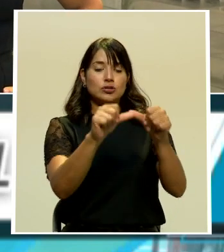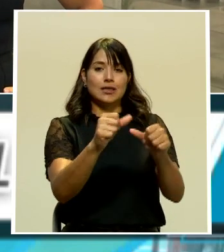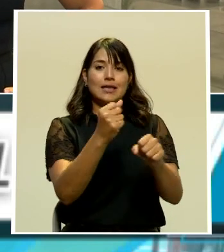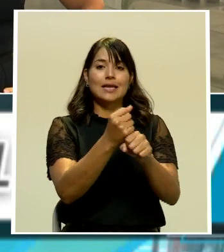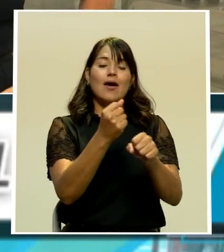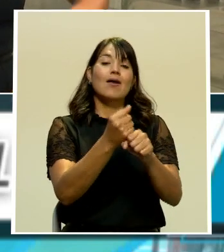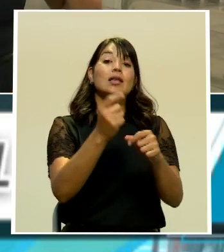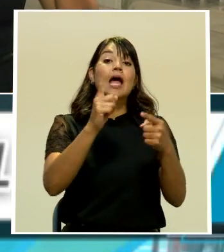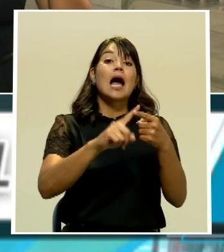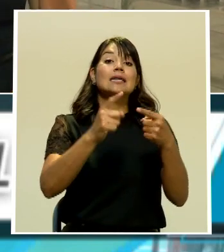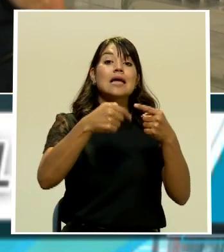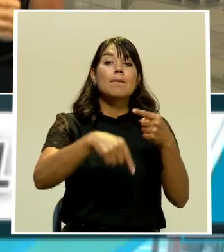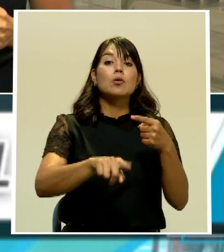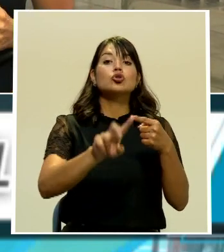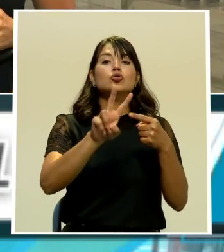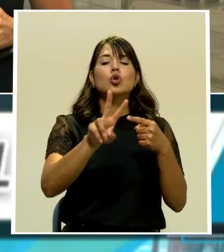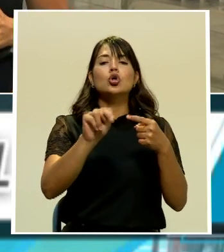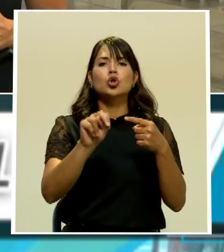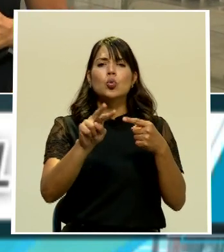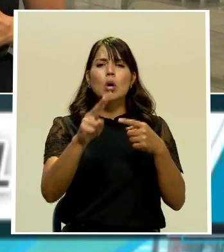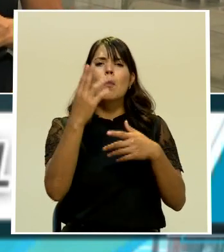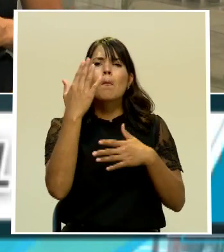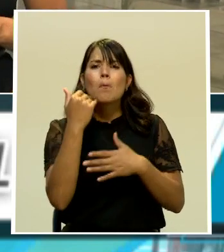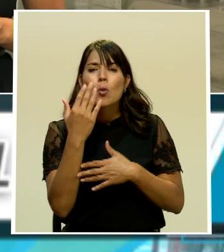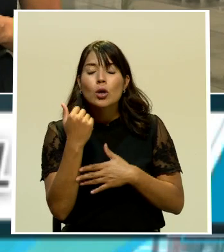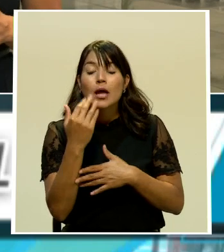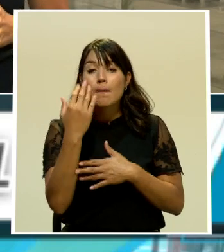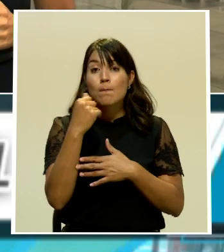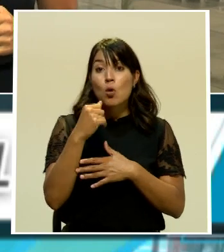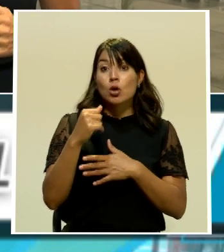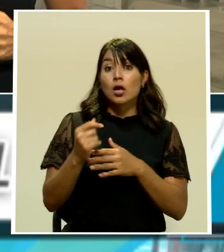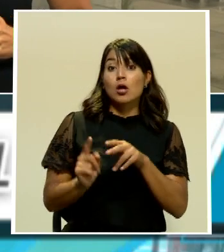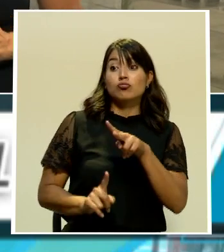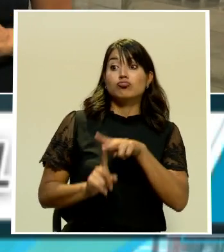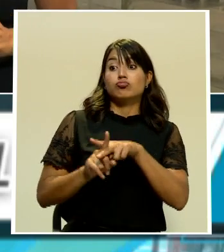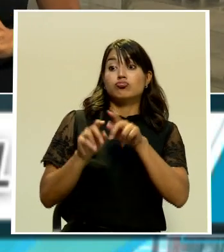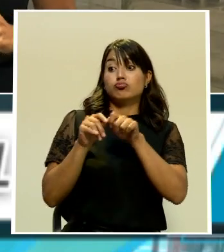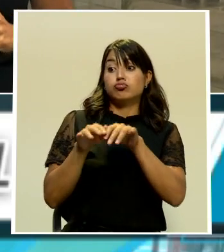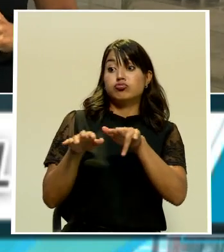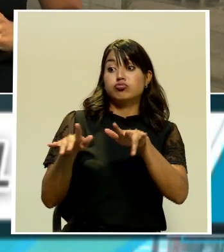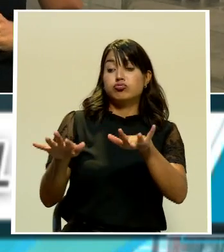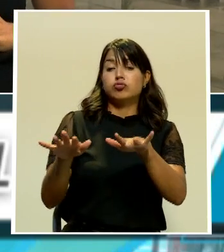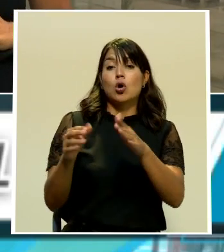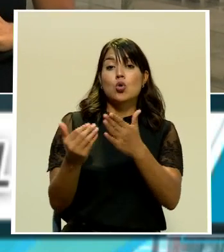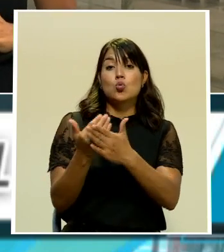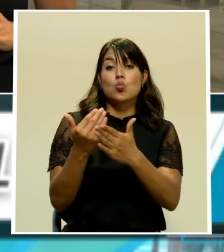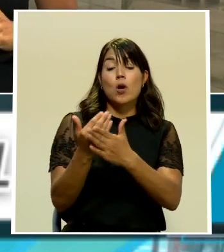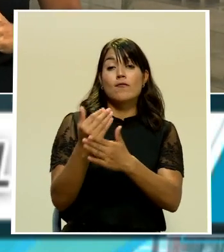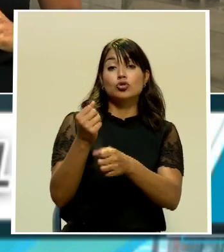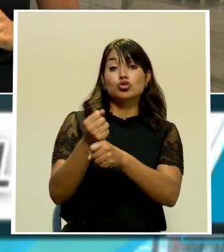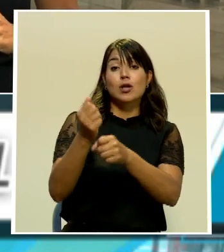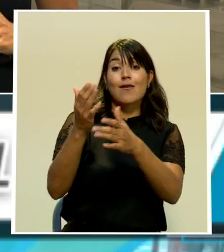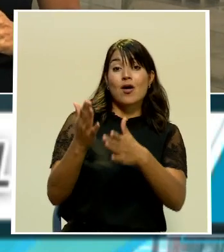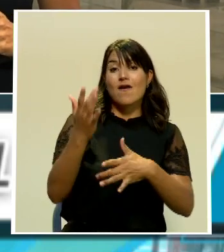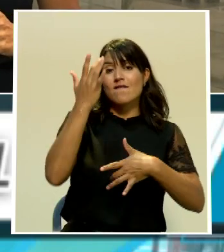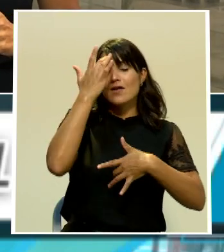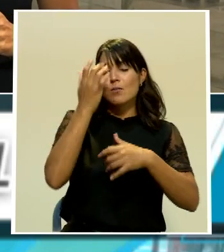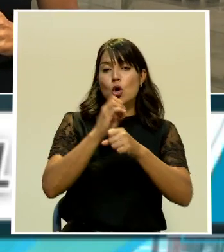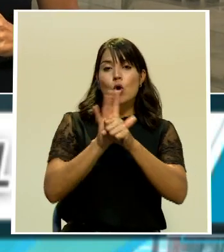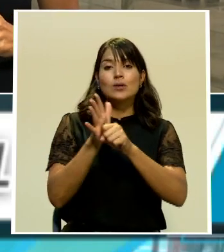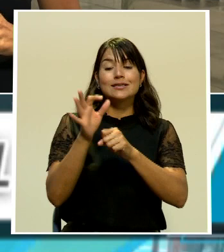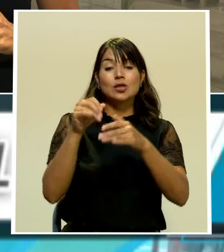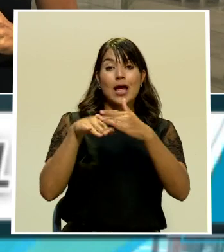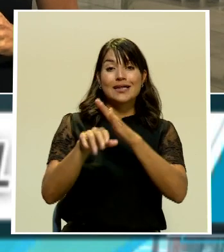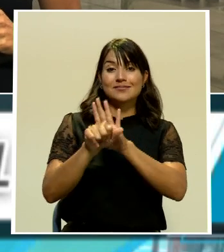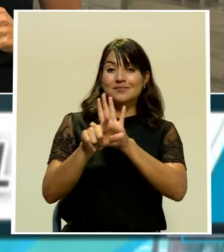de noviembre, debido a que se presentaron nuevos casos de COVID-19 en la Asamblea Legislativa.